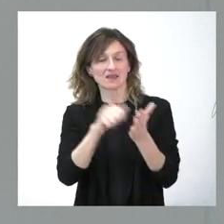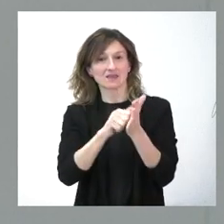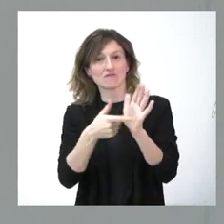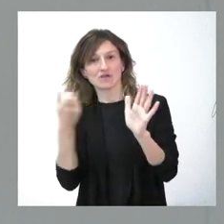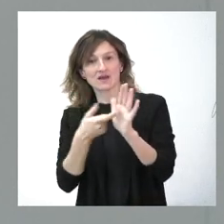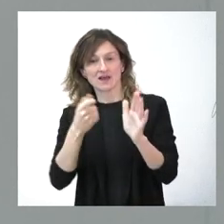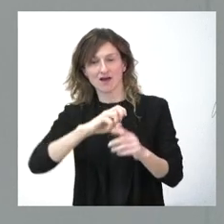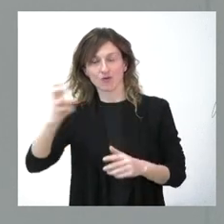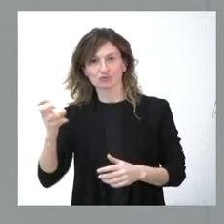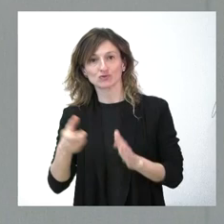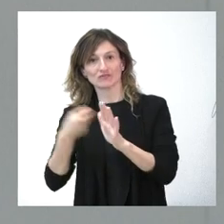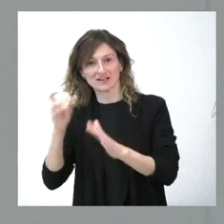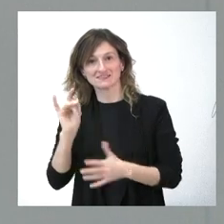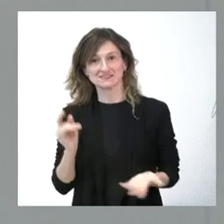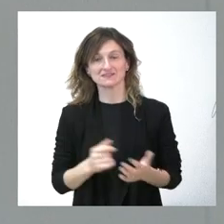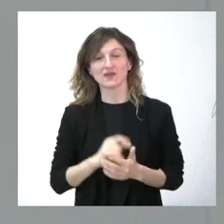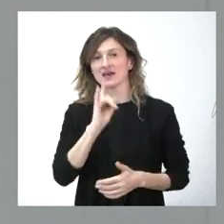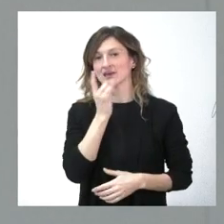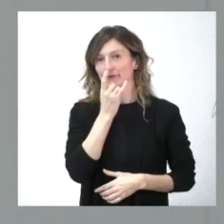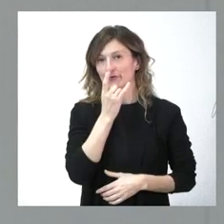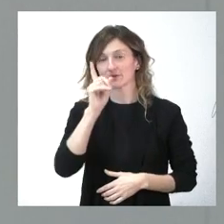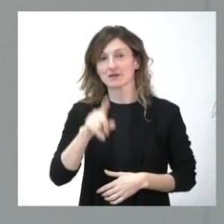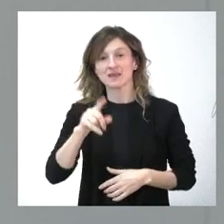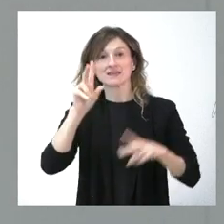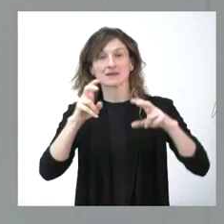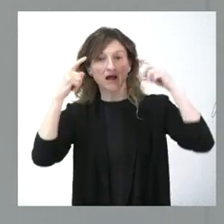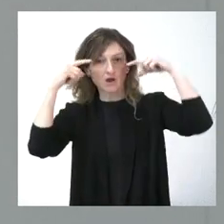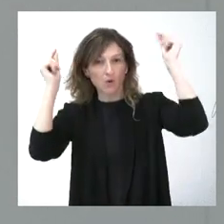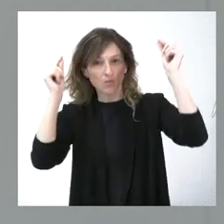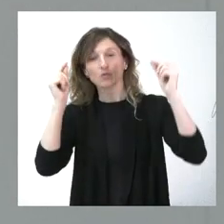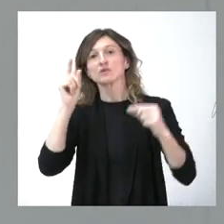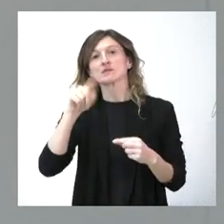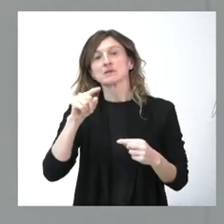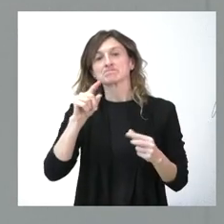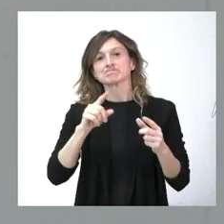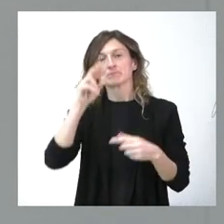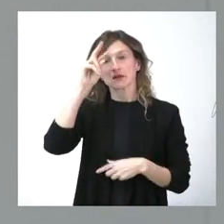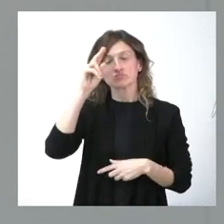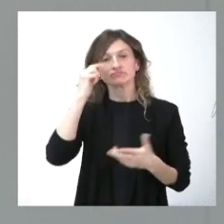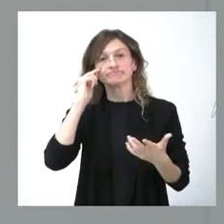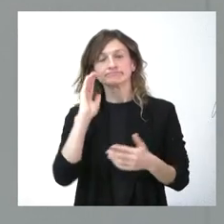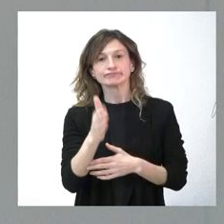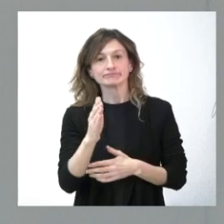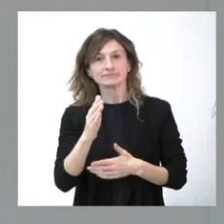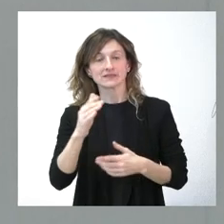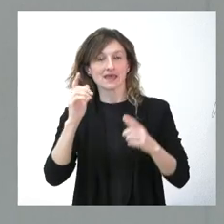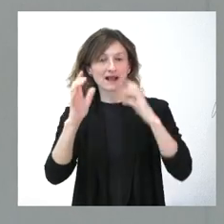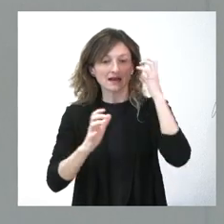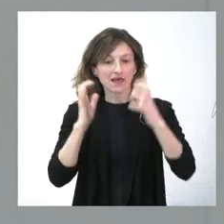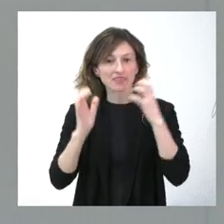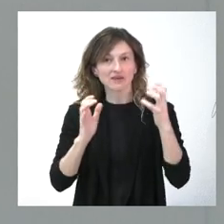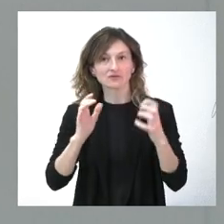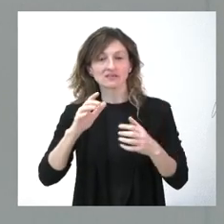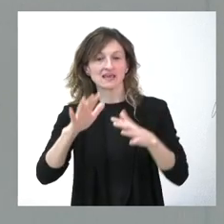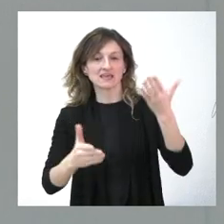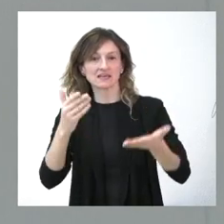alimentos y es un error la política en torno del lobo que perjudica claramente los intereses de la comunidad autónoma y de los ganaderos y rompe el equilibrio en el